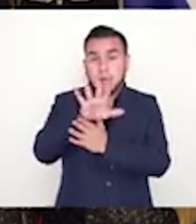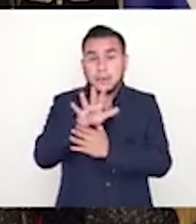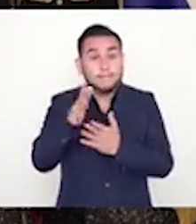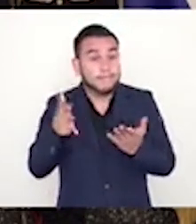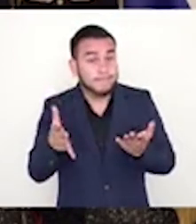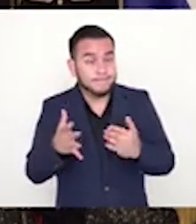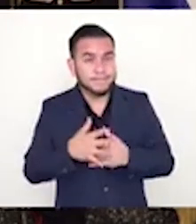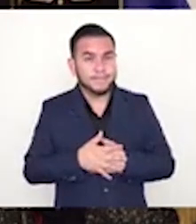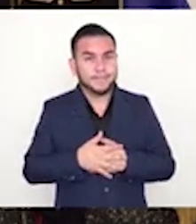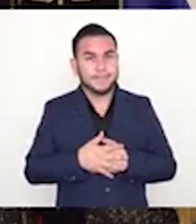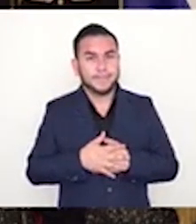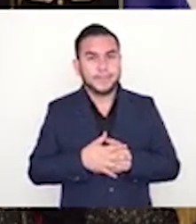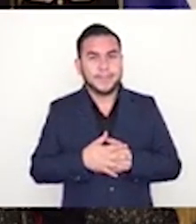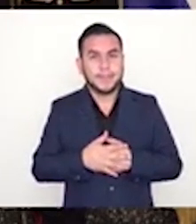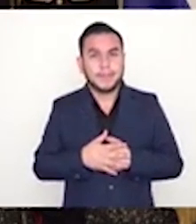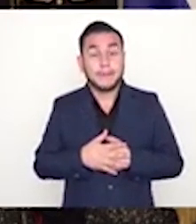preso.